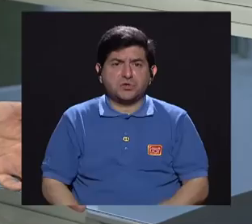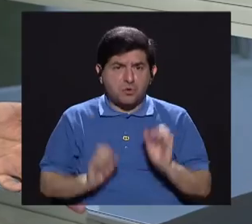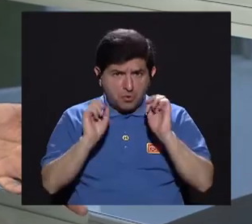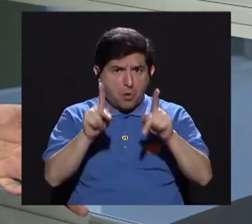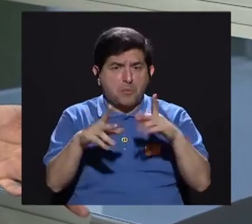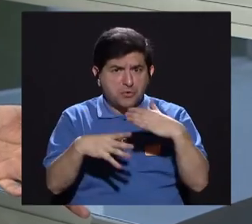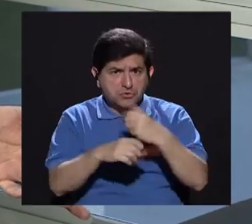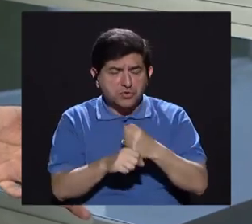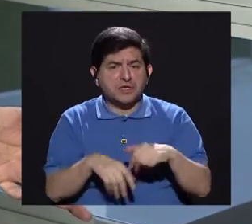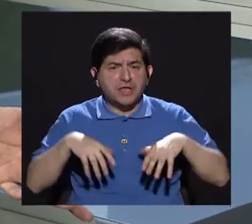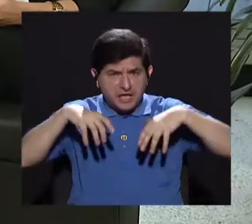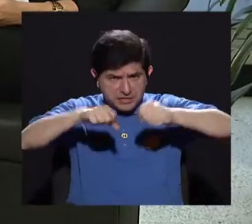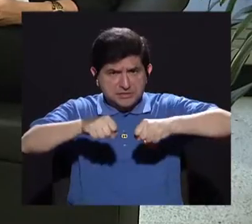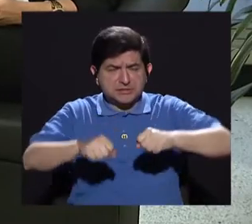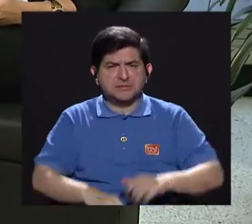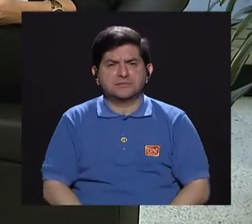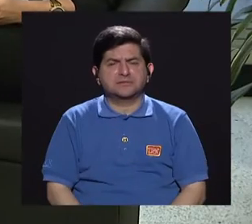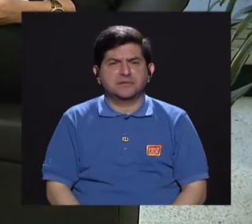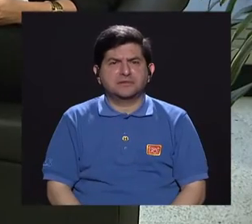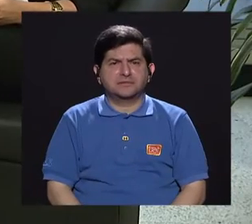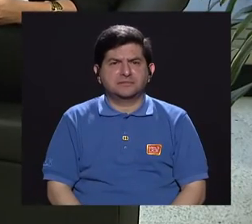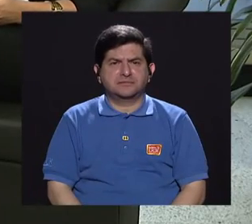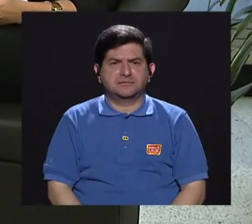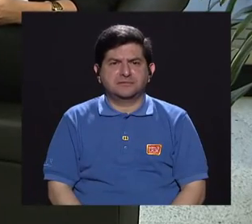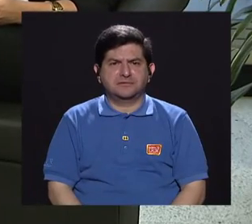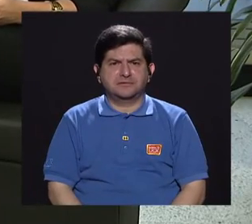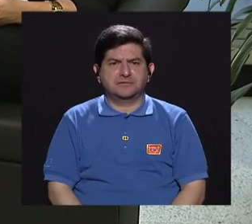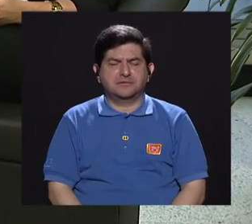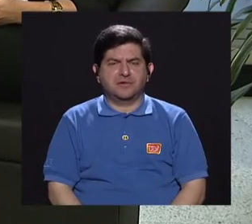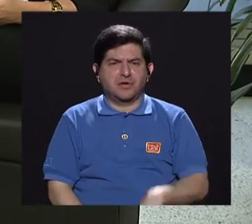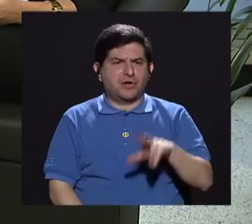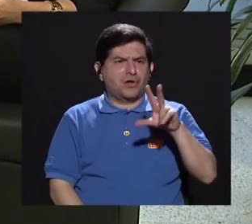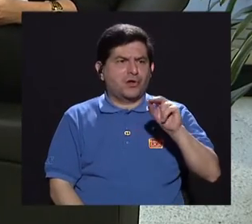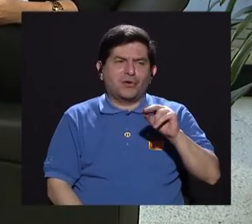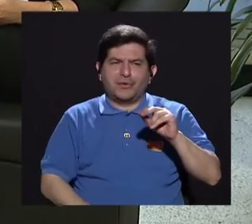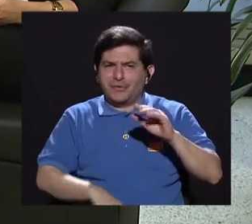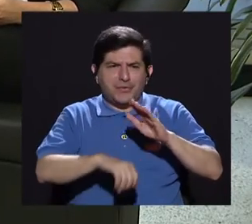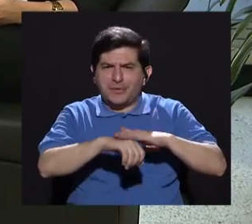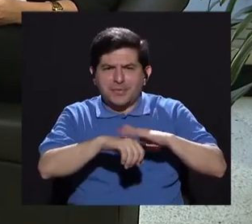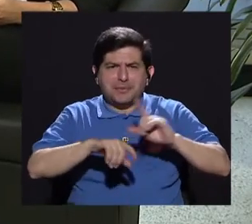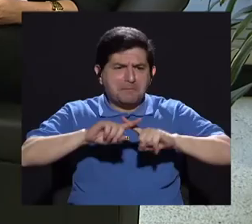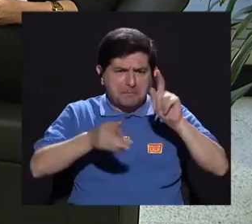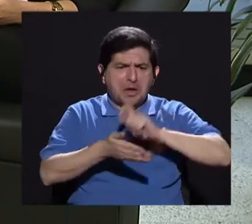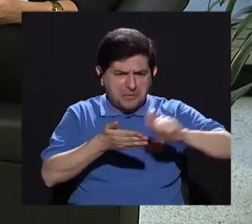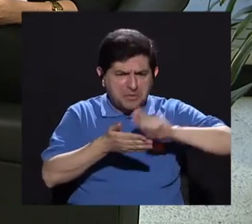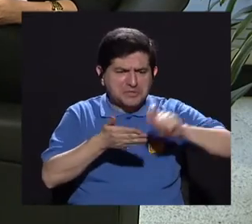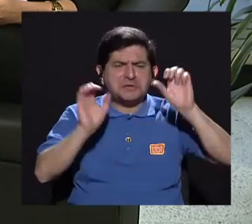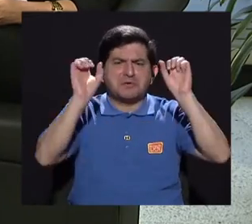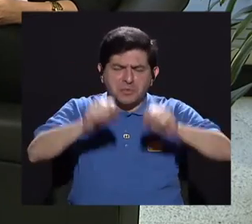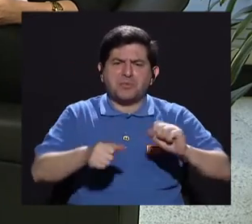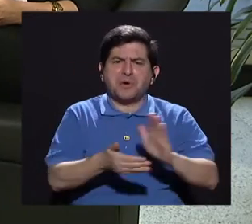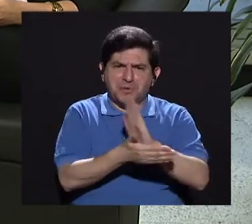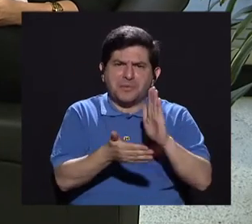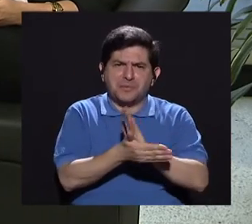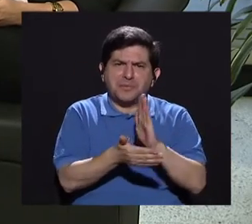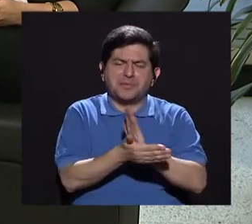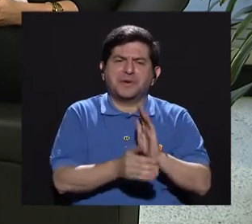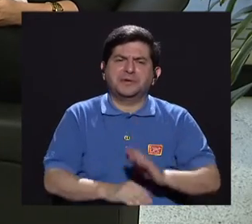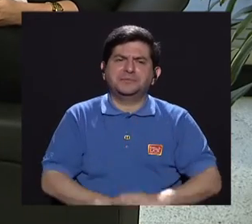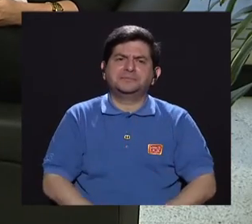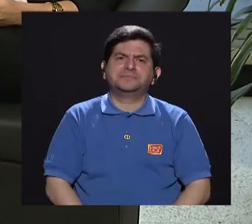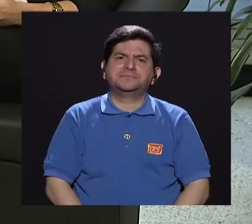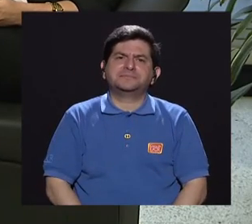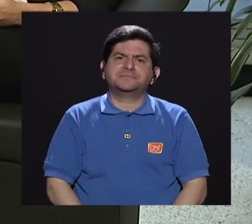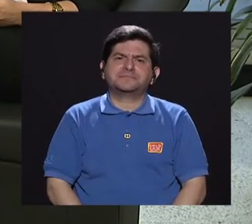permiso para hacerlo en una cita? No, bueno, no está permitido, pero sí lo pueden anotar en algún papelito. Ok.